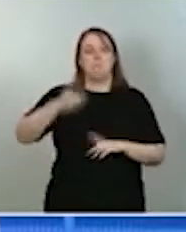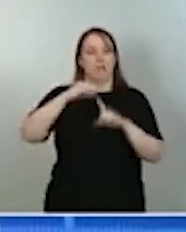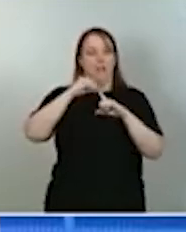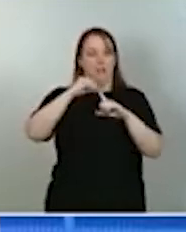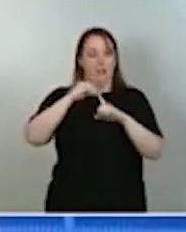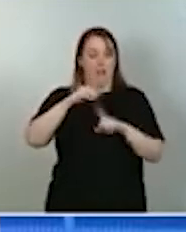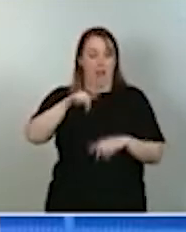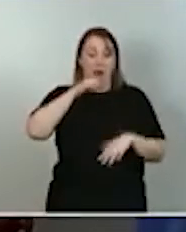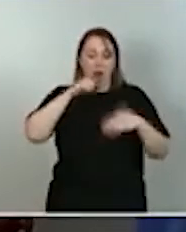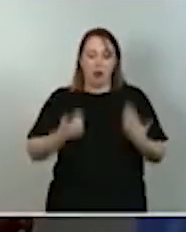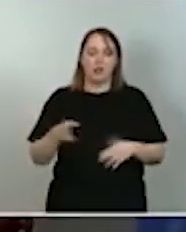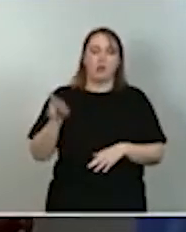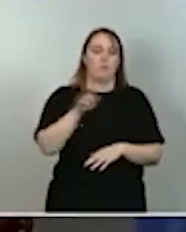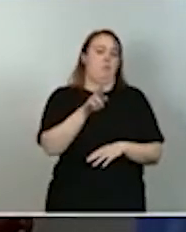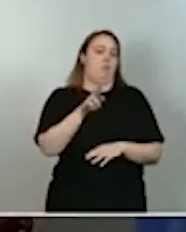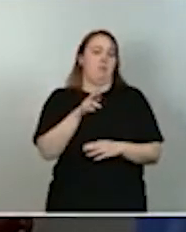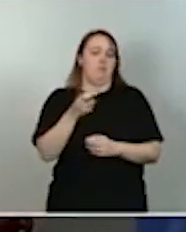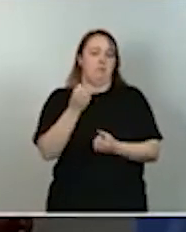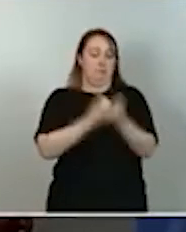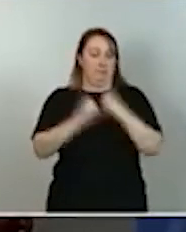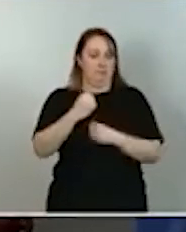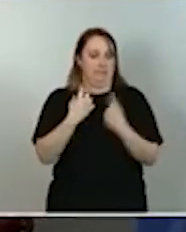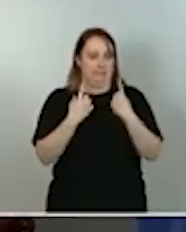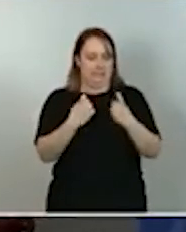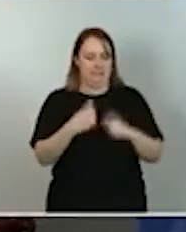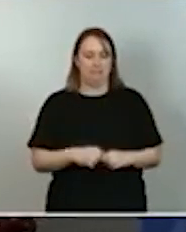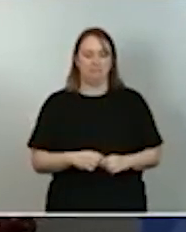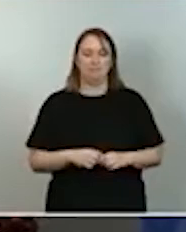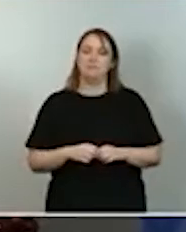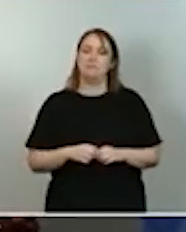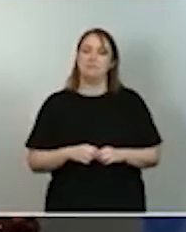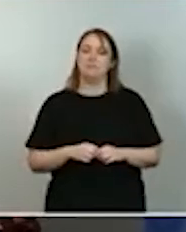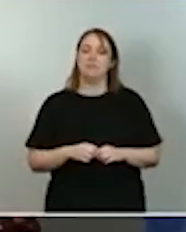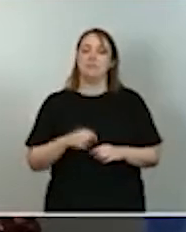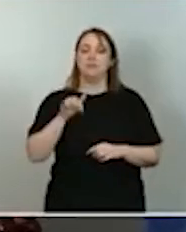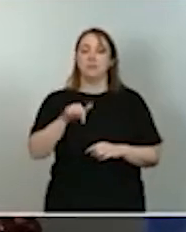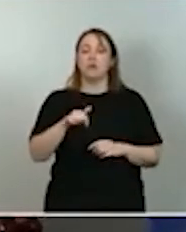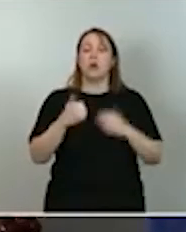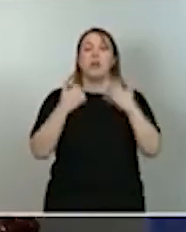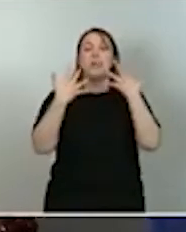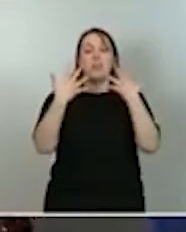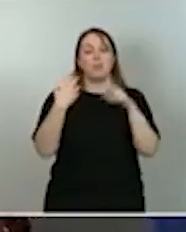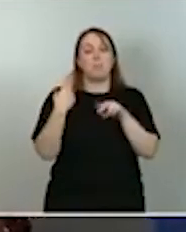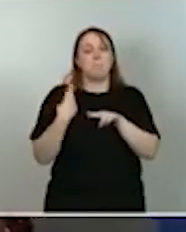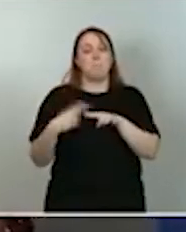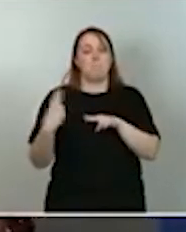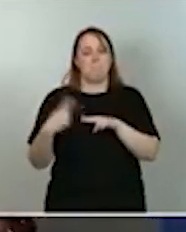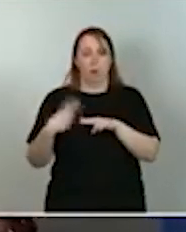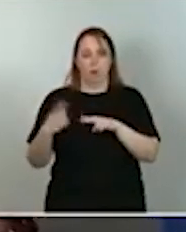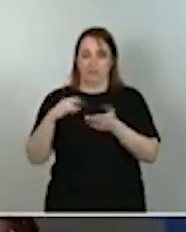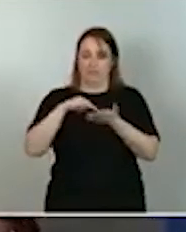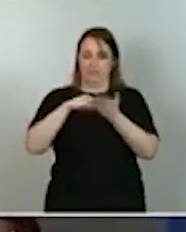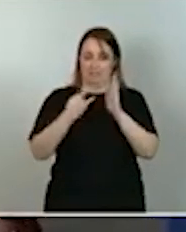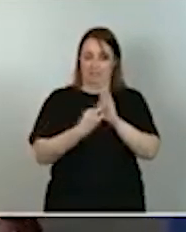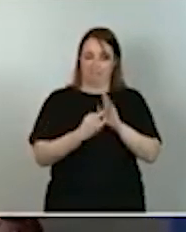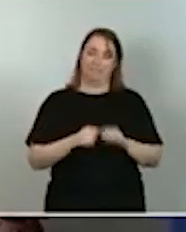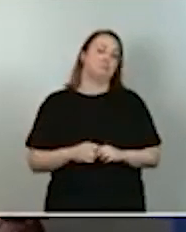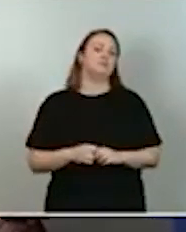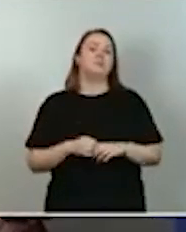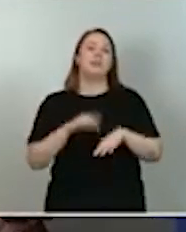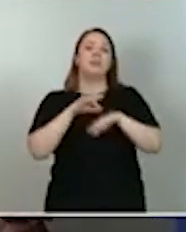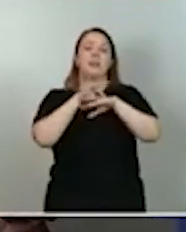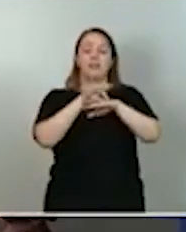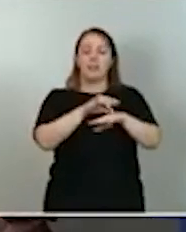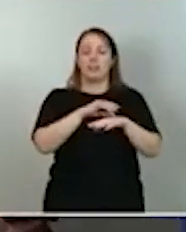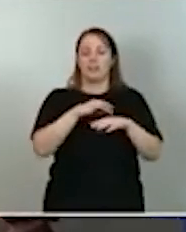presenta, desplegándose a través de las diez políticas palancas del plan. Desde la agenda urbana a la educación,